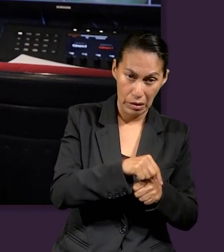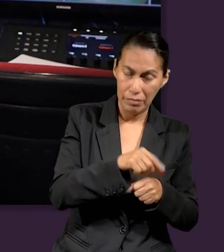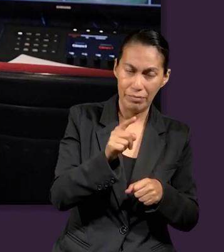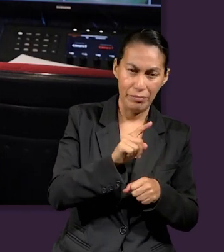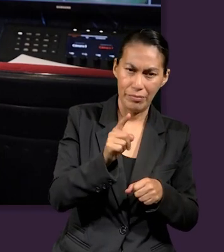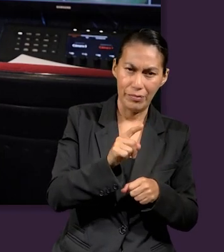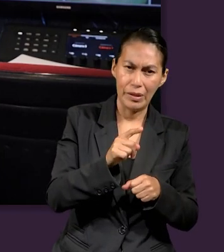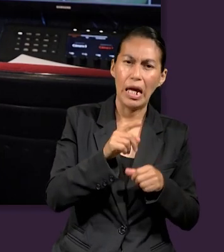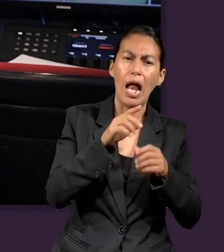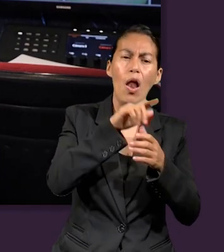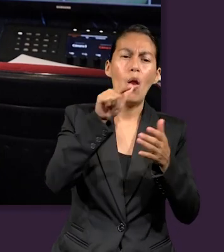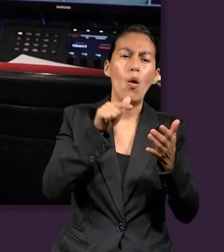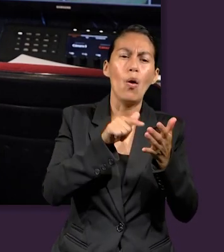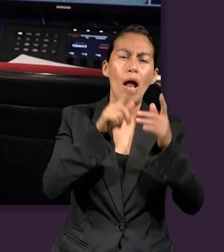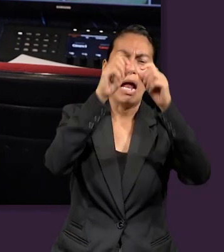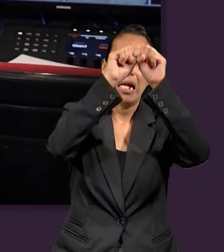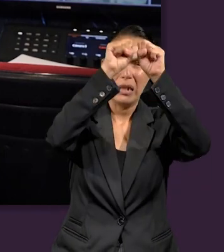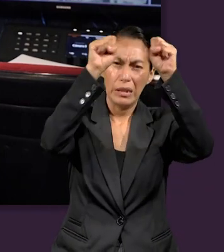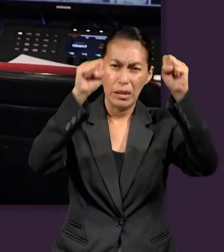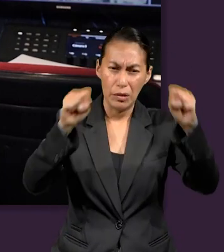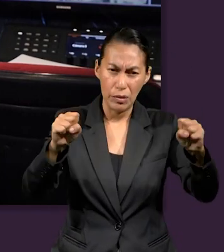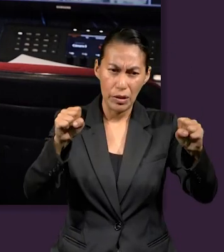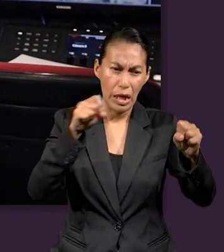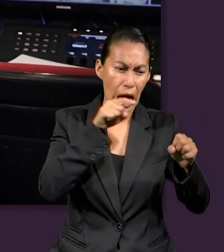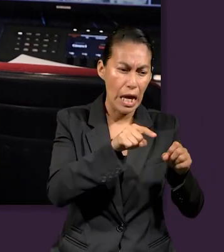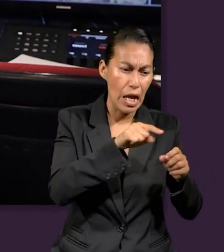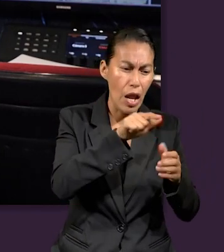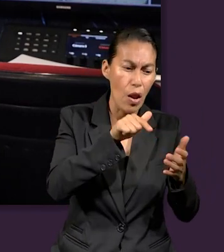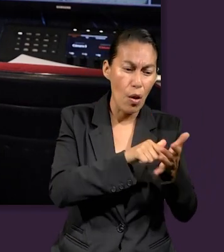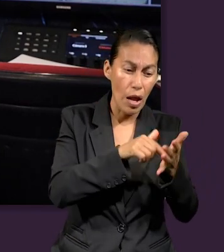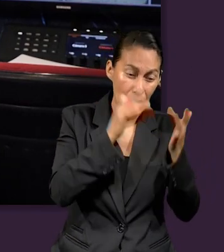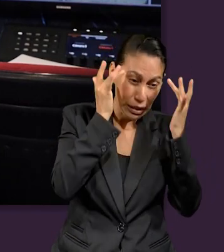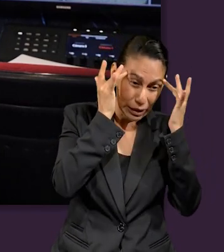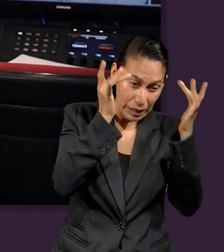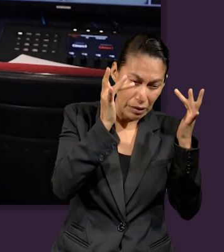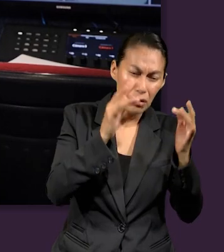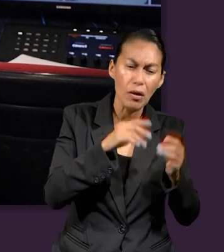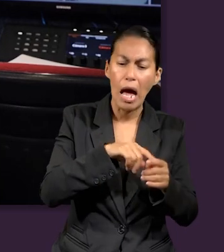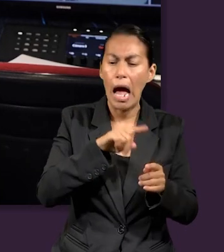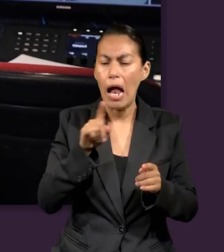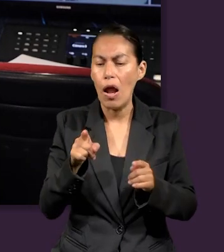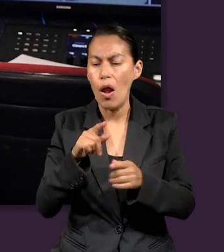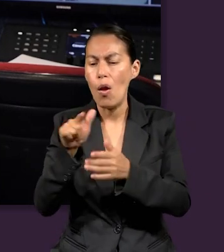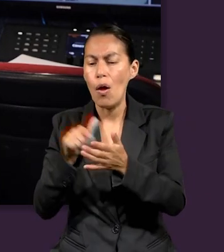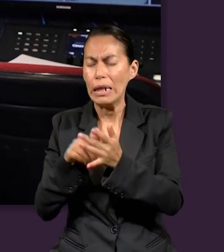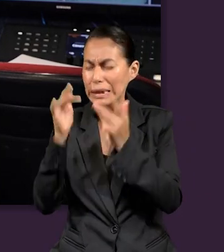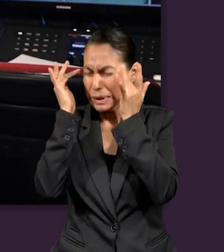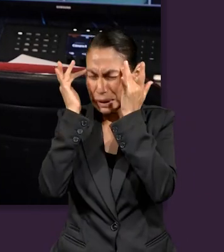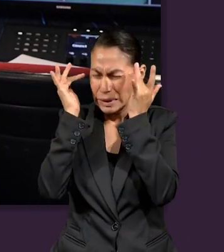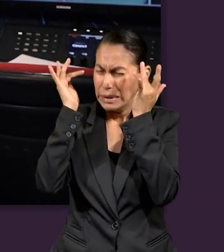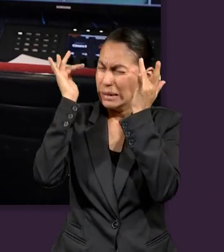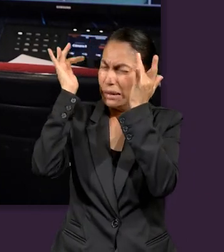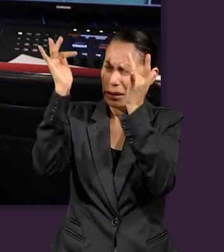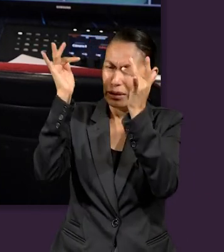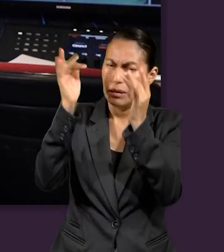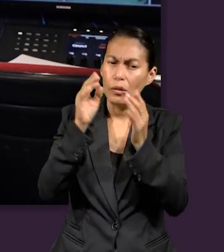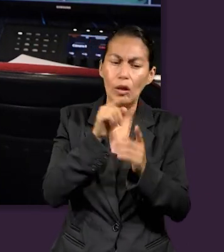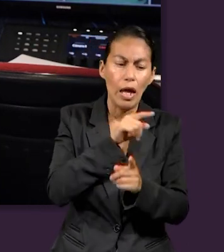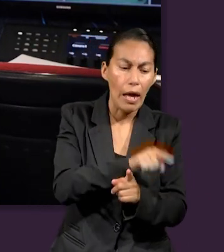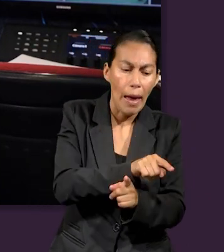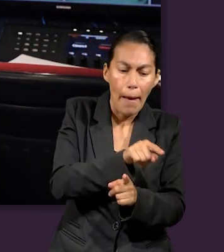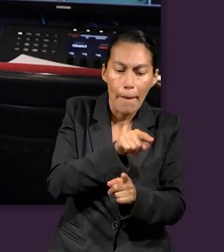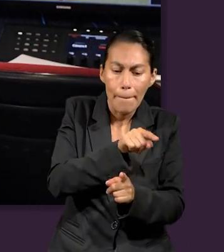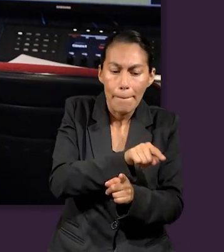el cambio de su fase de intersección del lugar santo al santísimo. Es el juicio investigador. Se